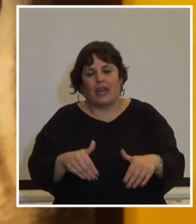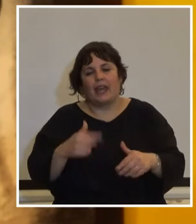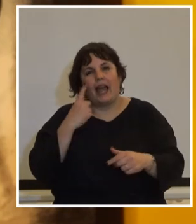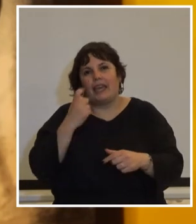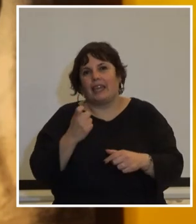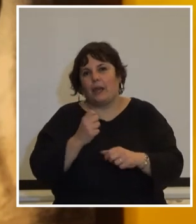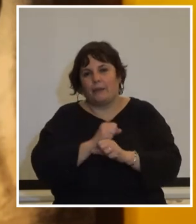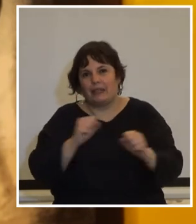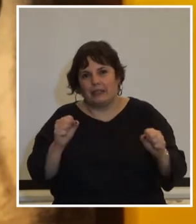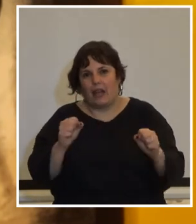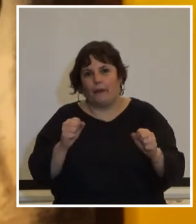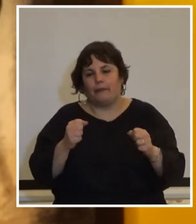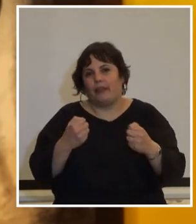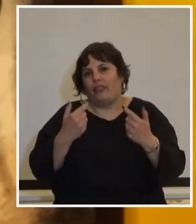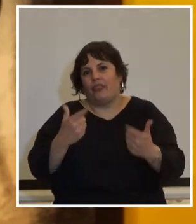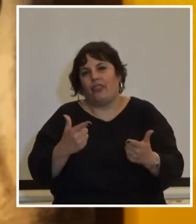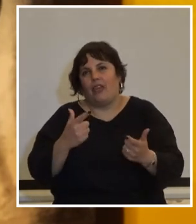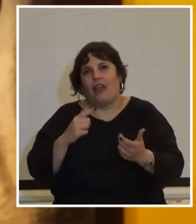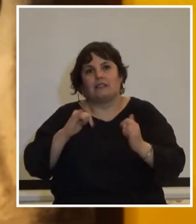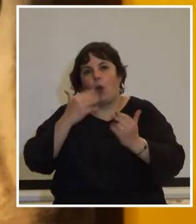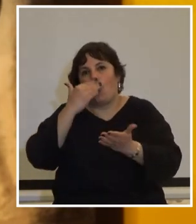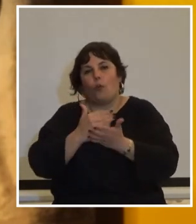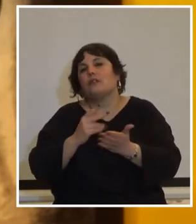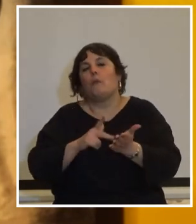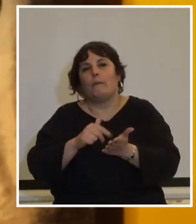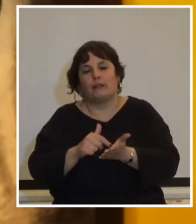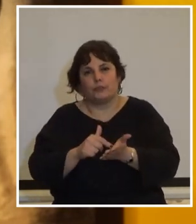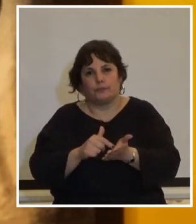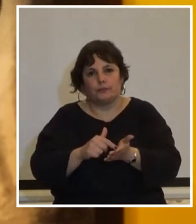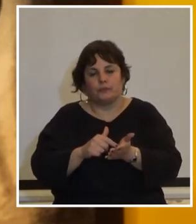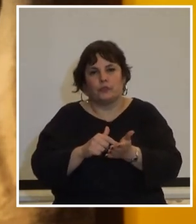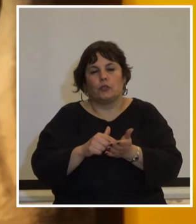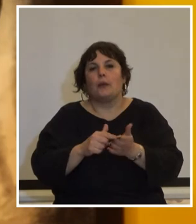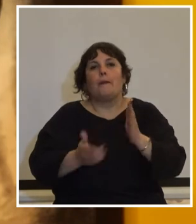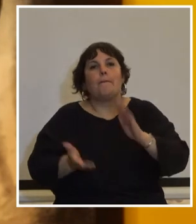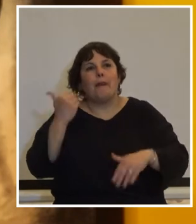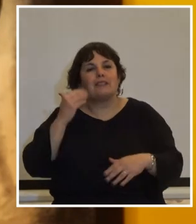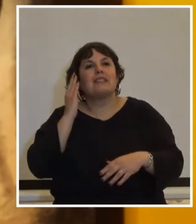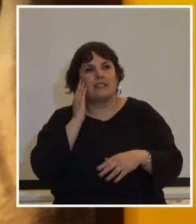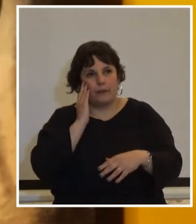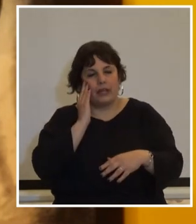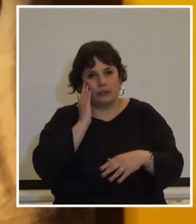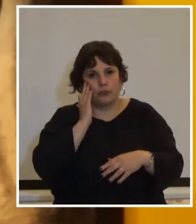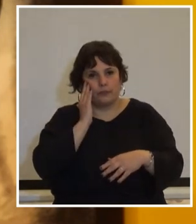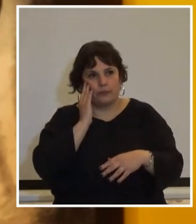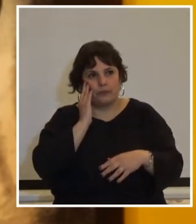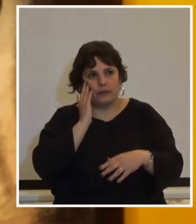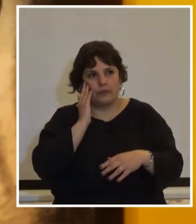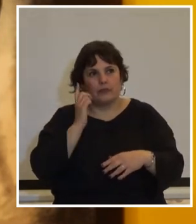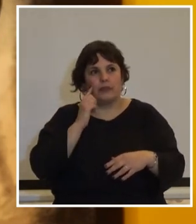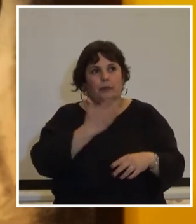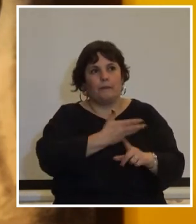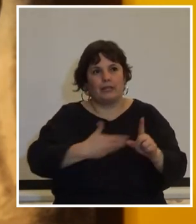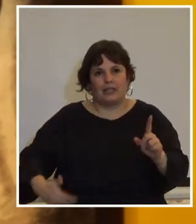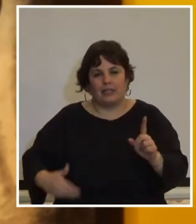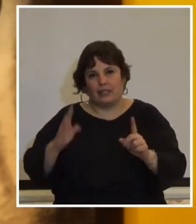que dieran el otro paso y que fuera un golpe militar sobre todo sabiendo que el presidente de la